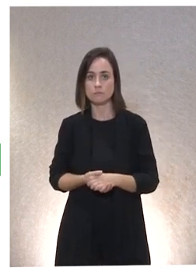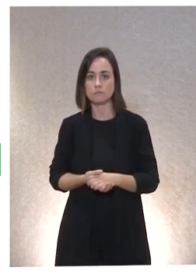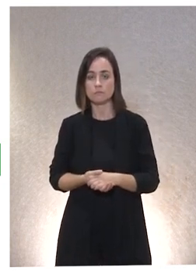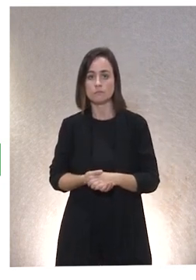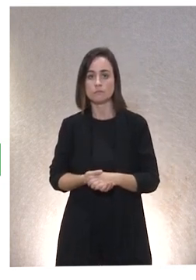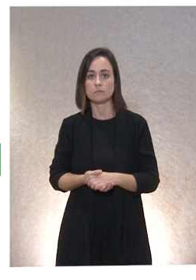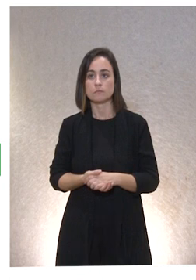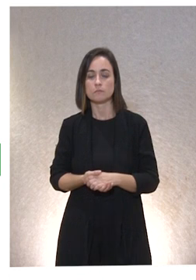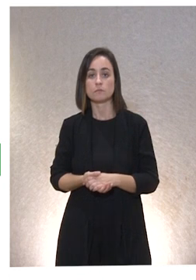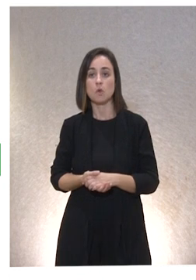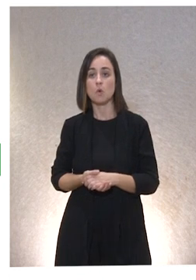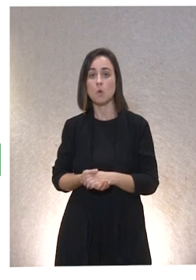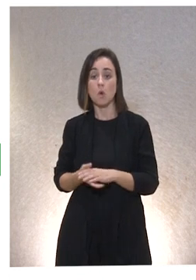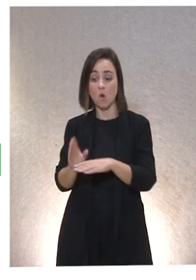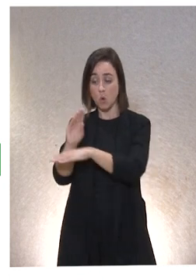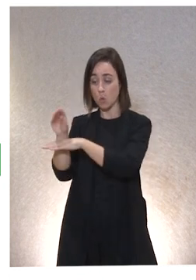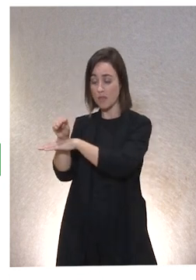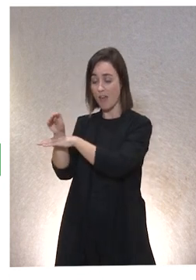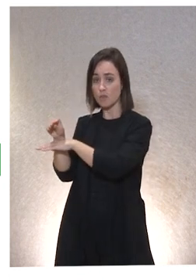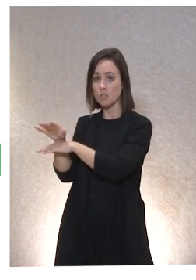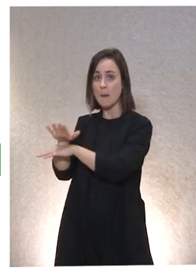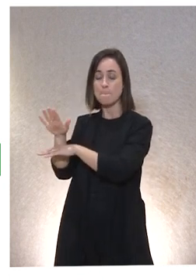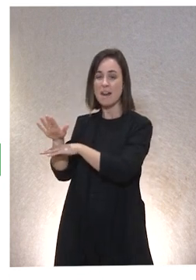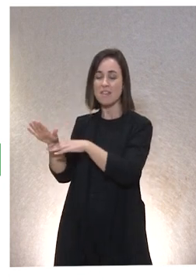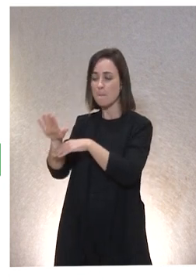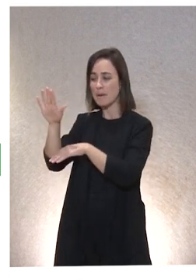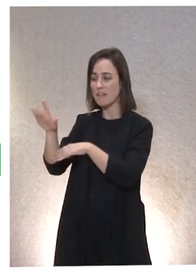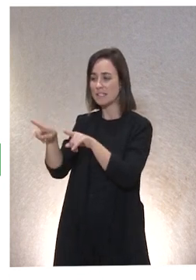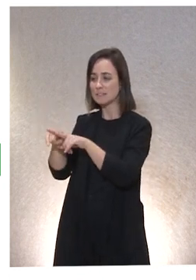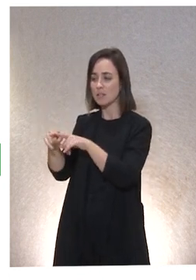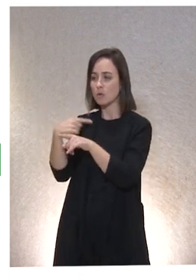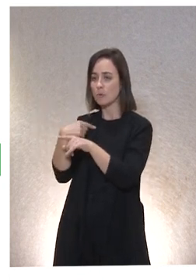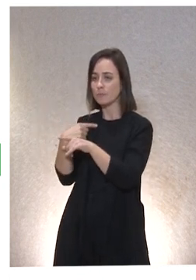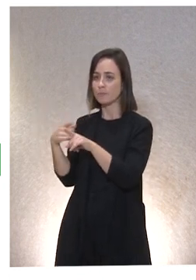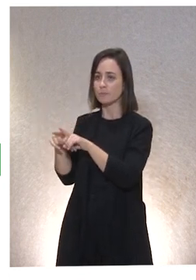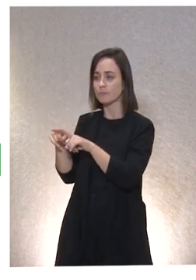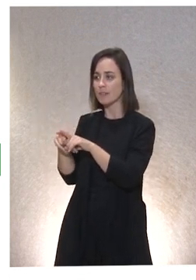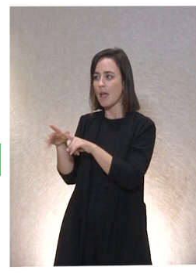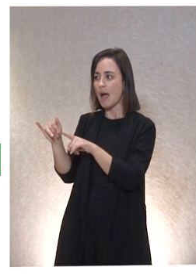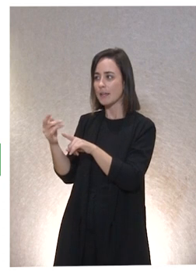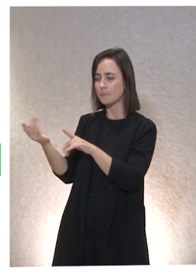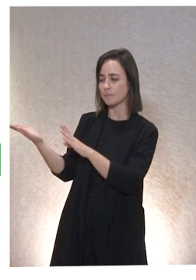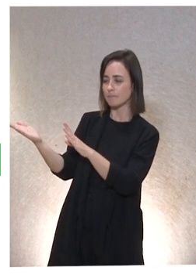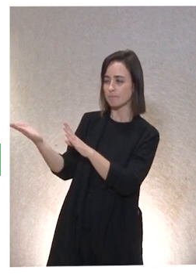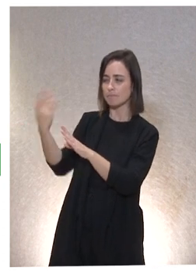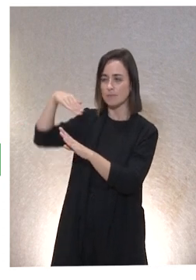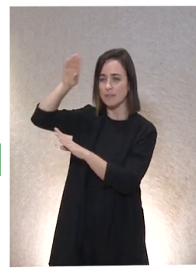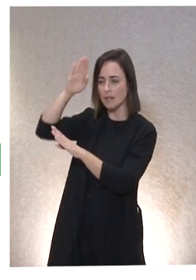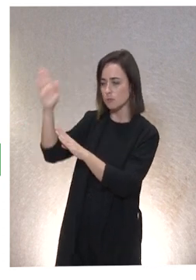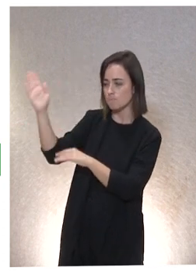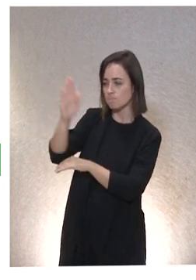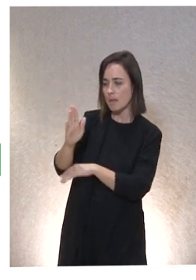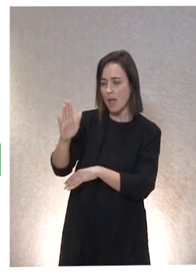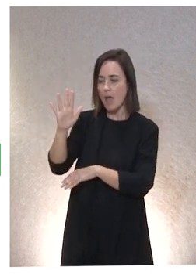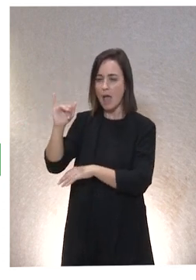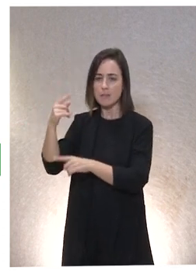presente lo tangible, incluso medible en dinero, siempre hay dimensiones de gratuidad no mensurables que son decisivos. O aquí está claro.